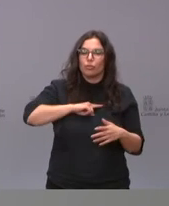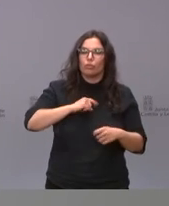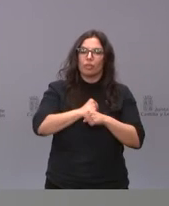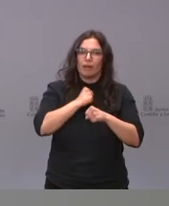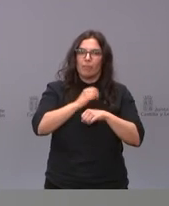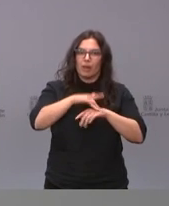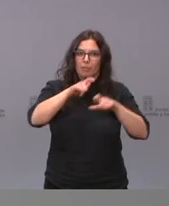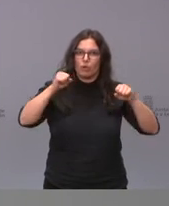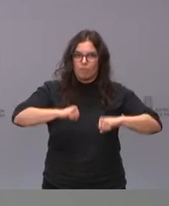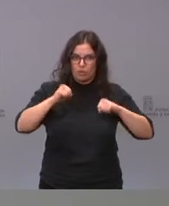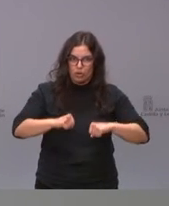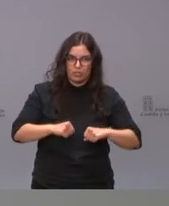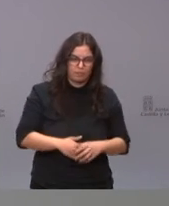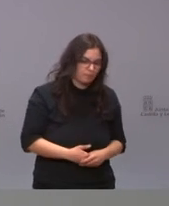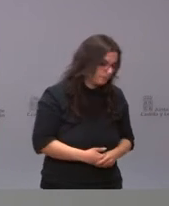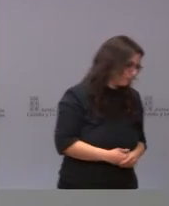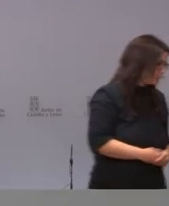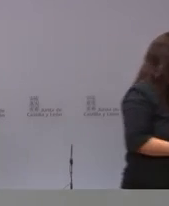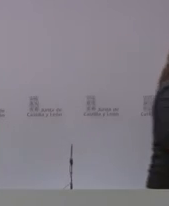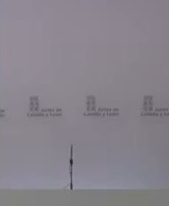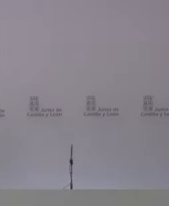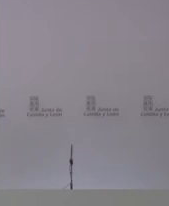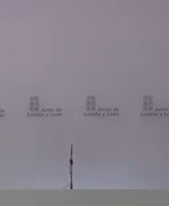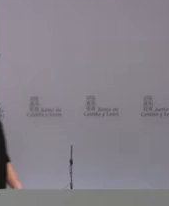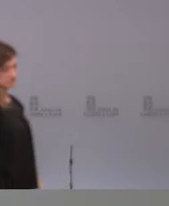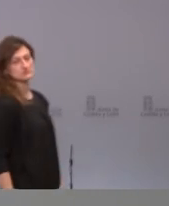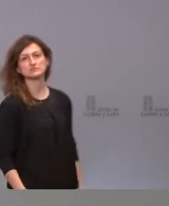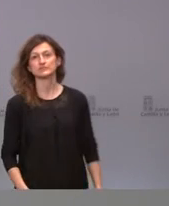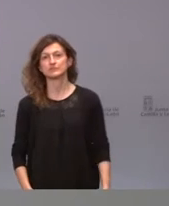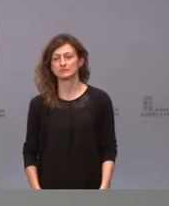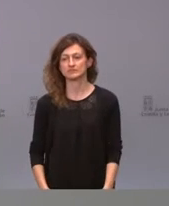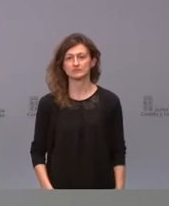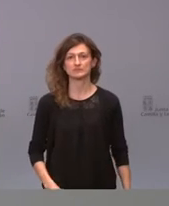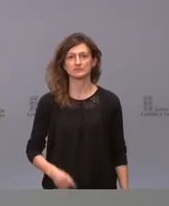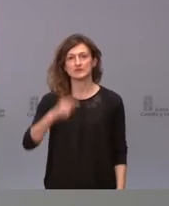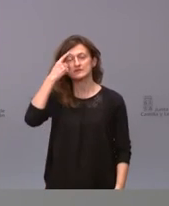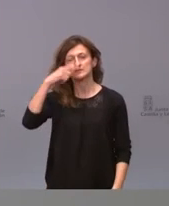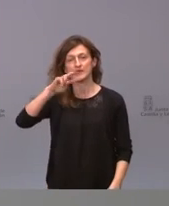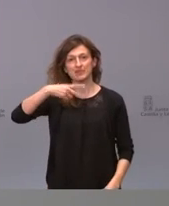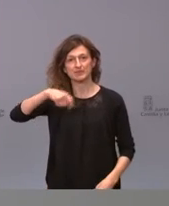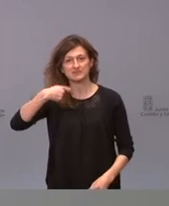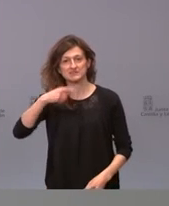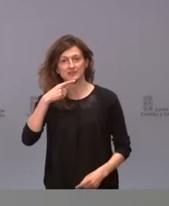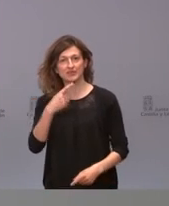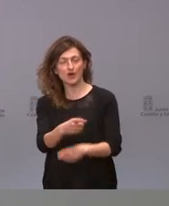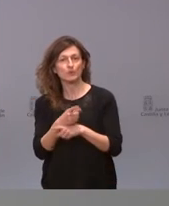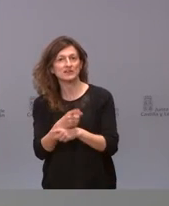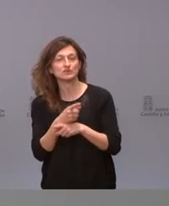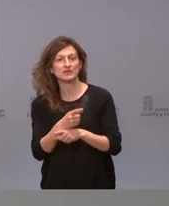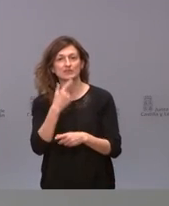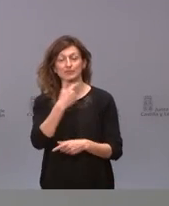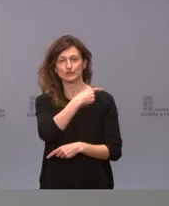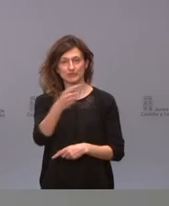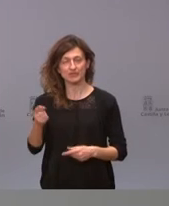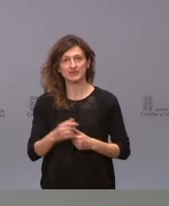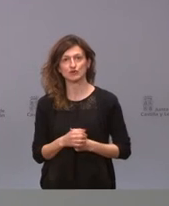personas mayores sé que el vicepresidente le han dirigido la pregunta de unilateralidad pero en este caso quiero también yo decir